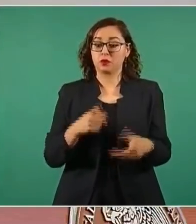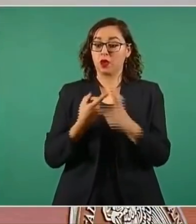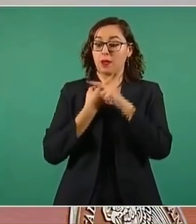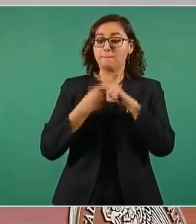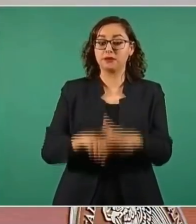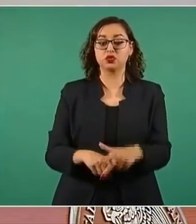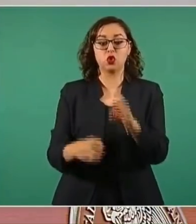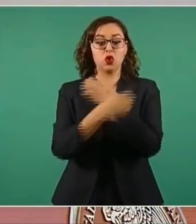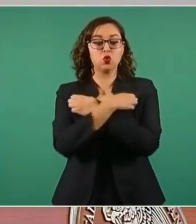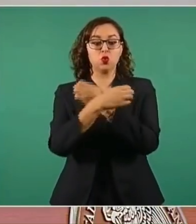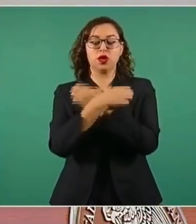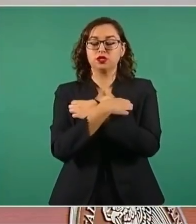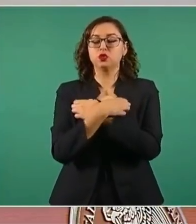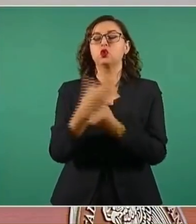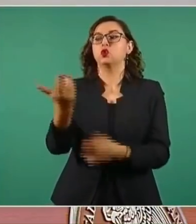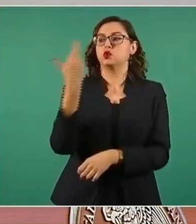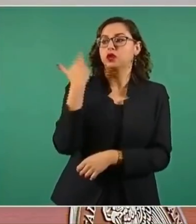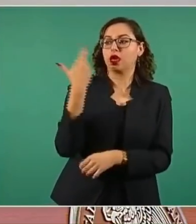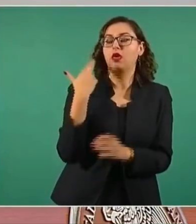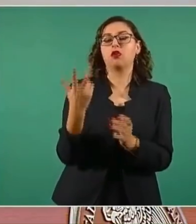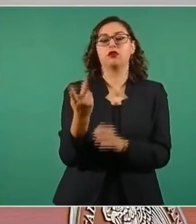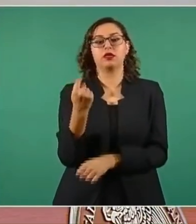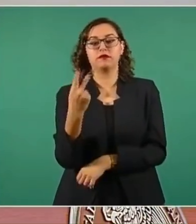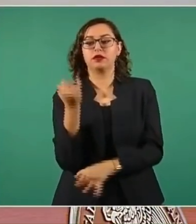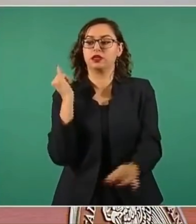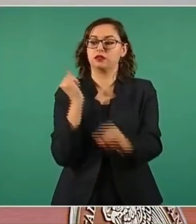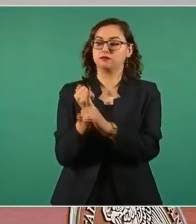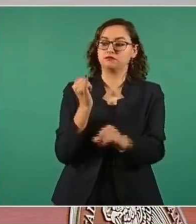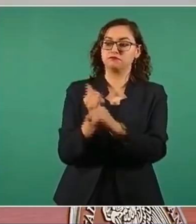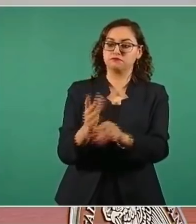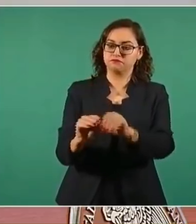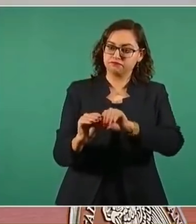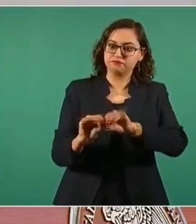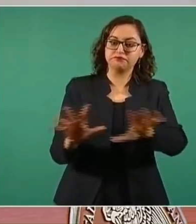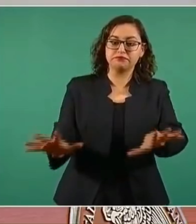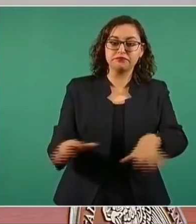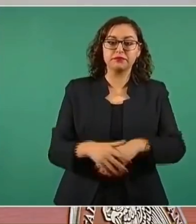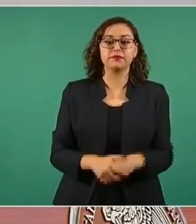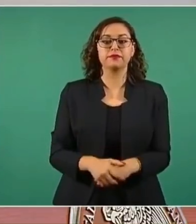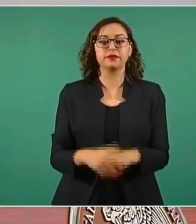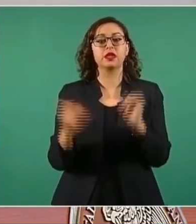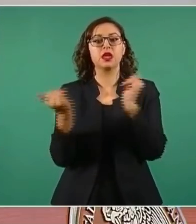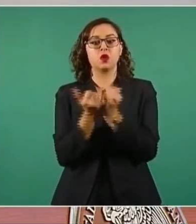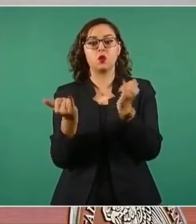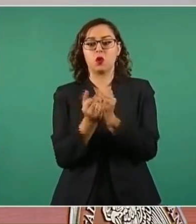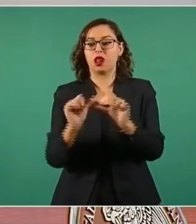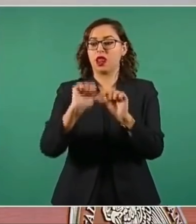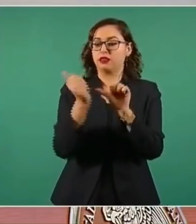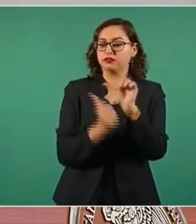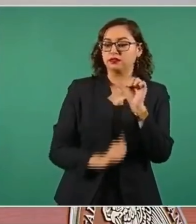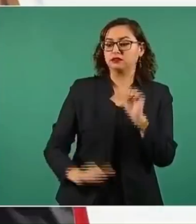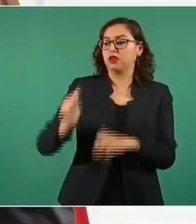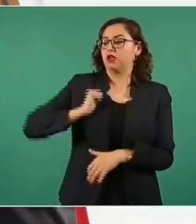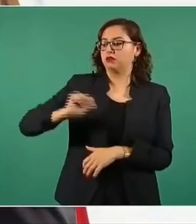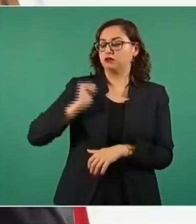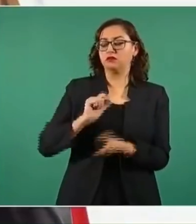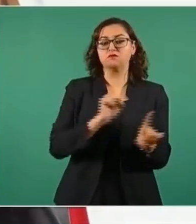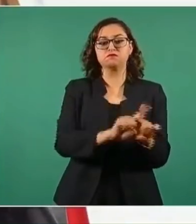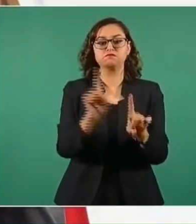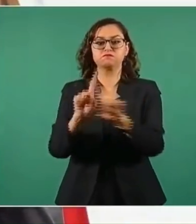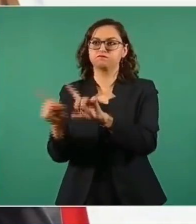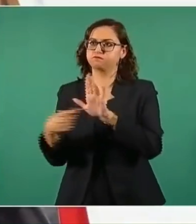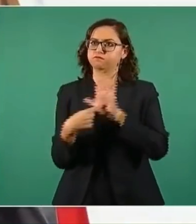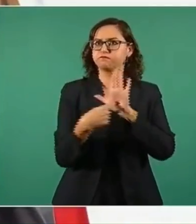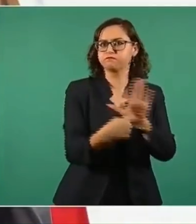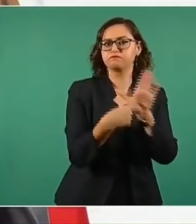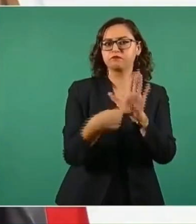Se montaron mil quinientas treinta exposiciones artísticas, arqueológicas en México y en el extranjero.